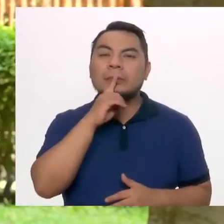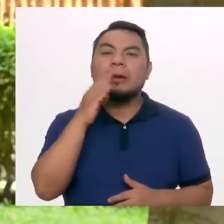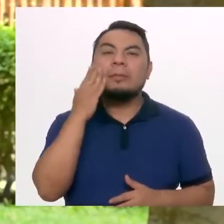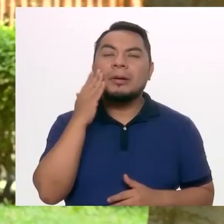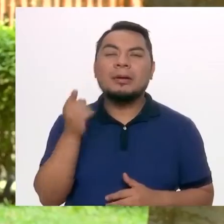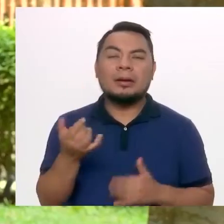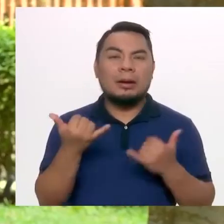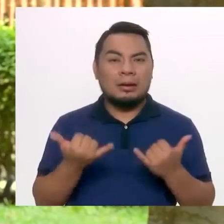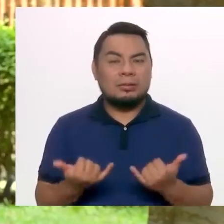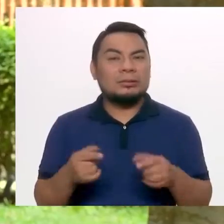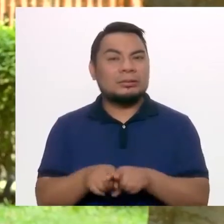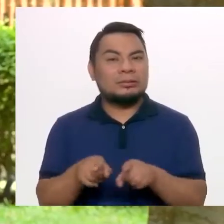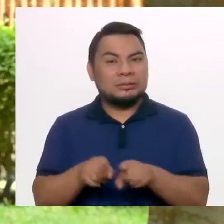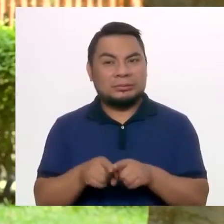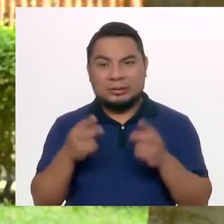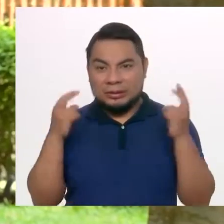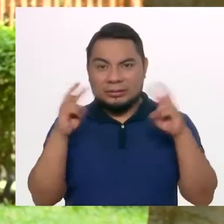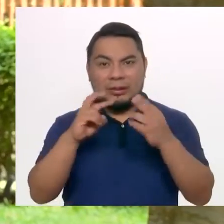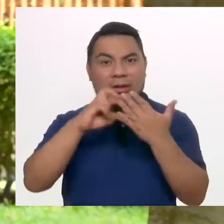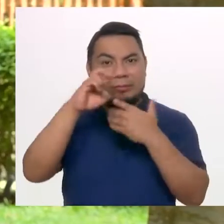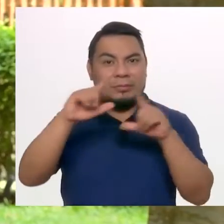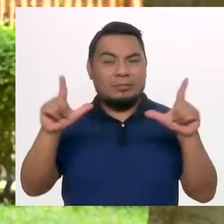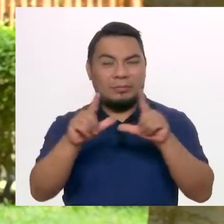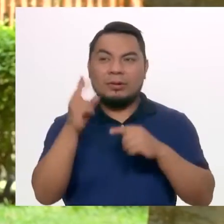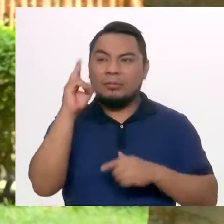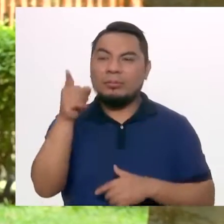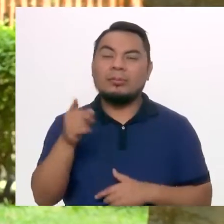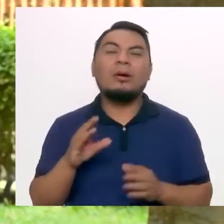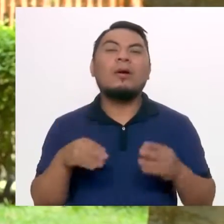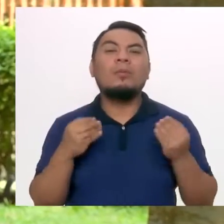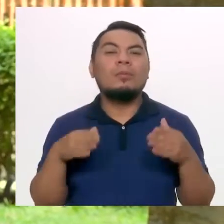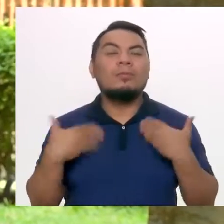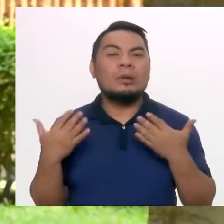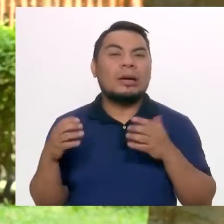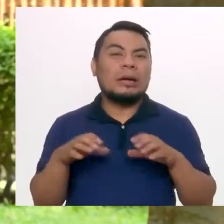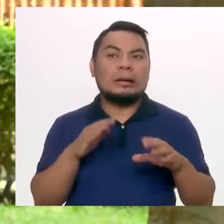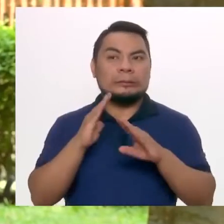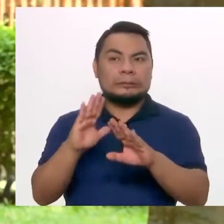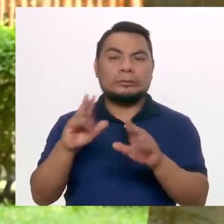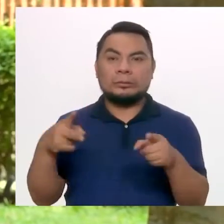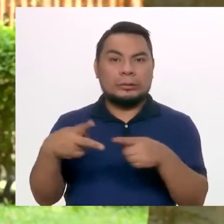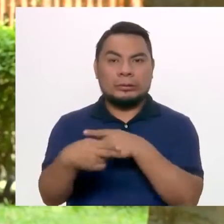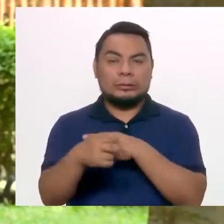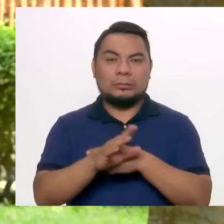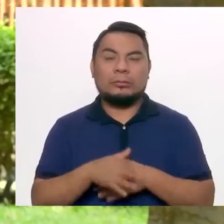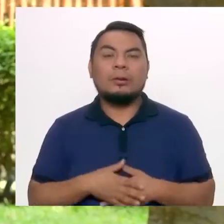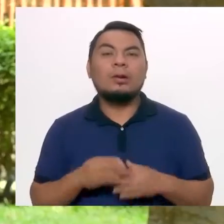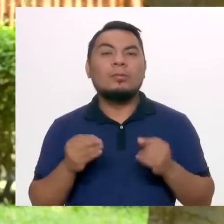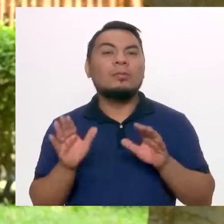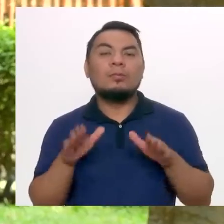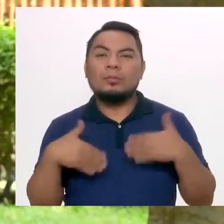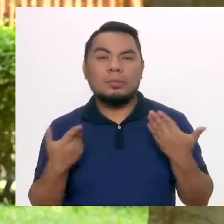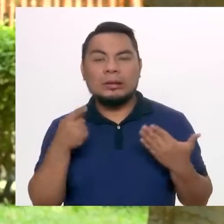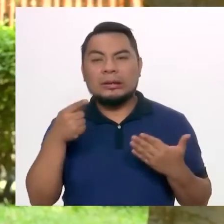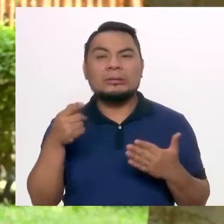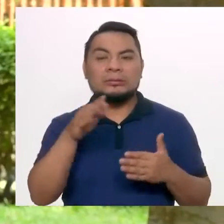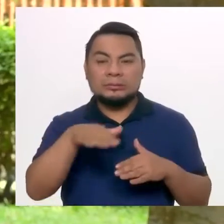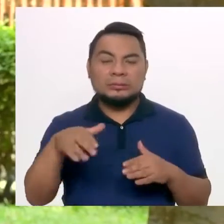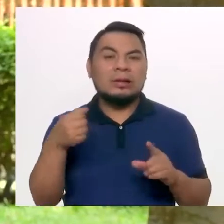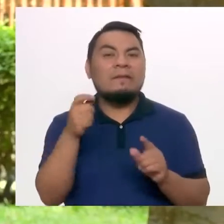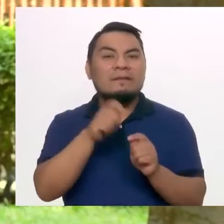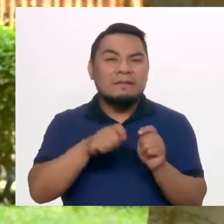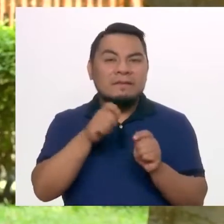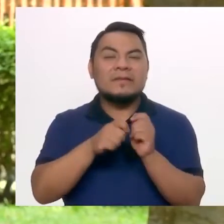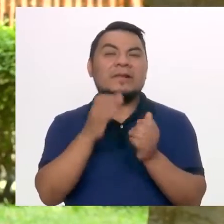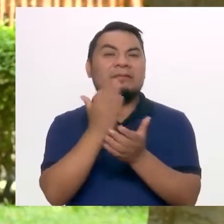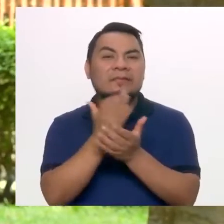que están hoy día sintonizando el programa, los profesores, ¿cómo podrían evitar que haya estos